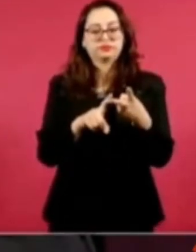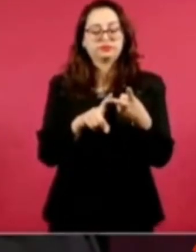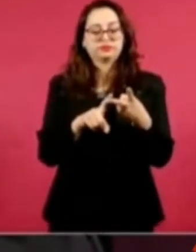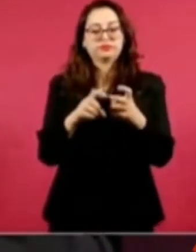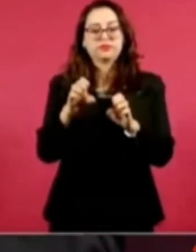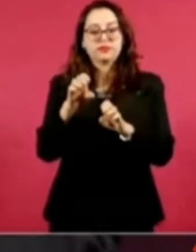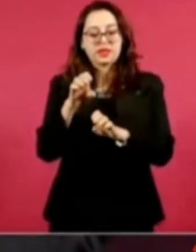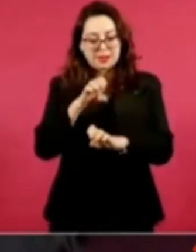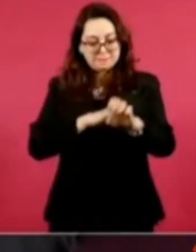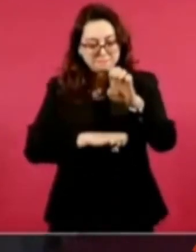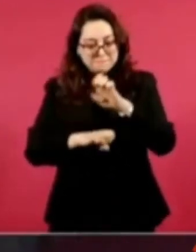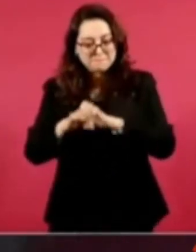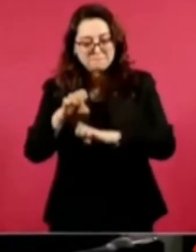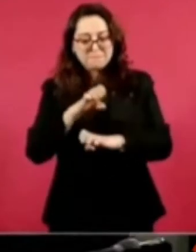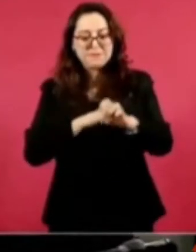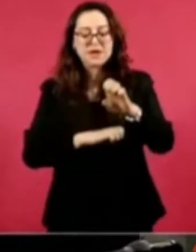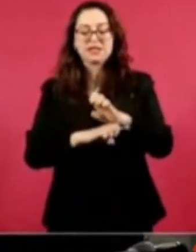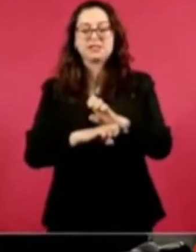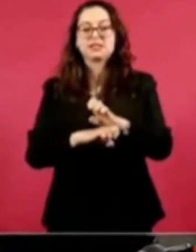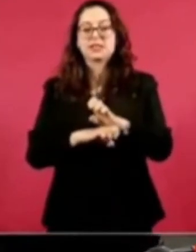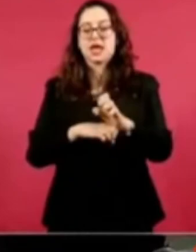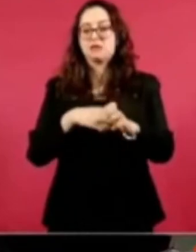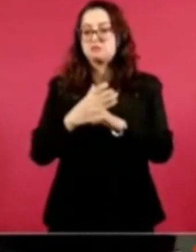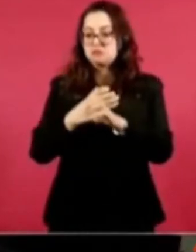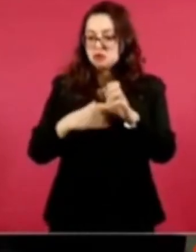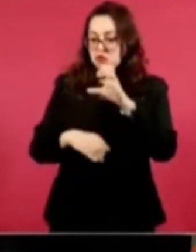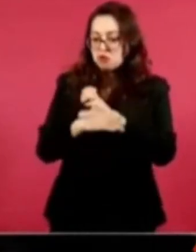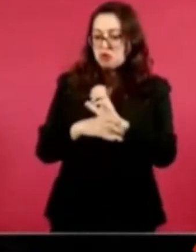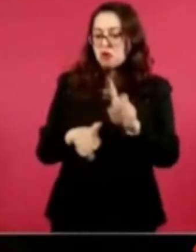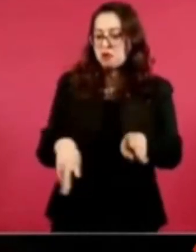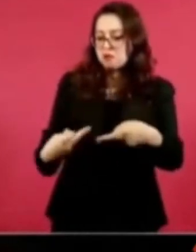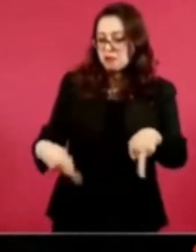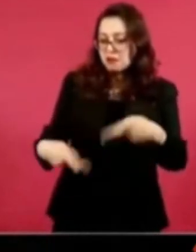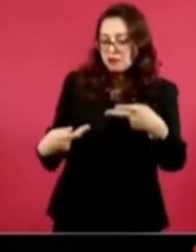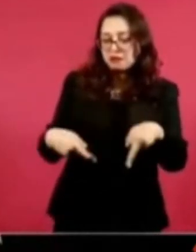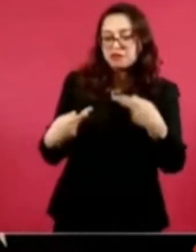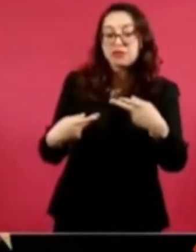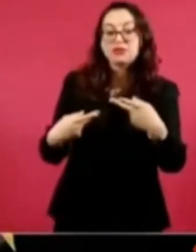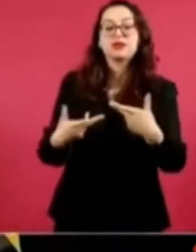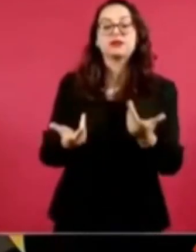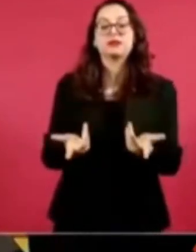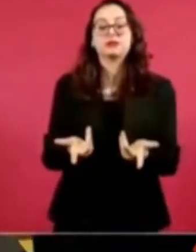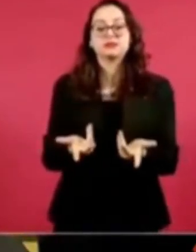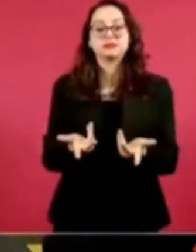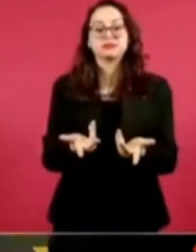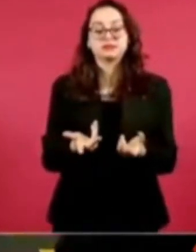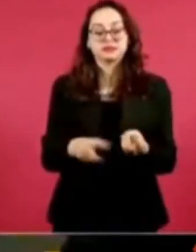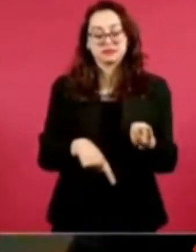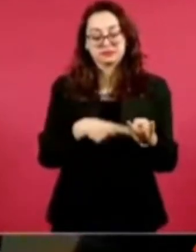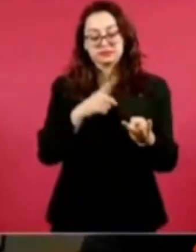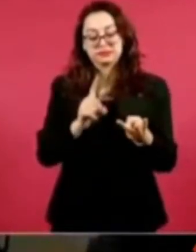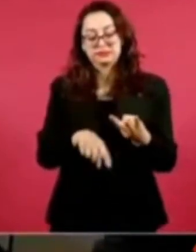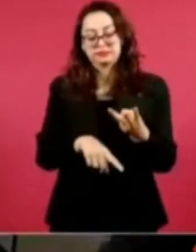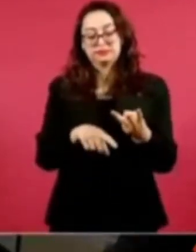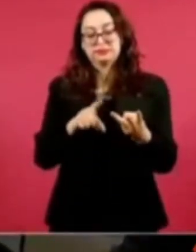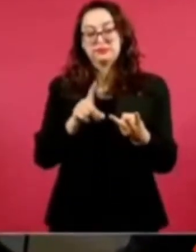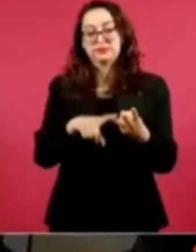dedicaban a venderle al gobierno bienes, bienes, proveedores,